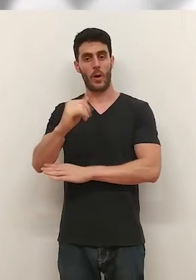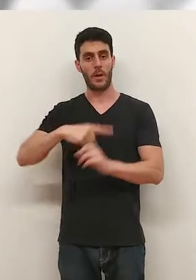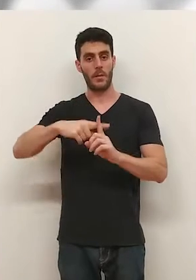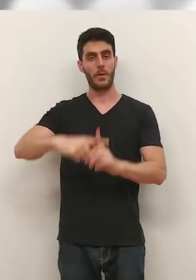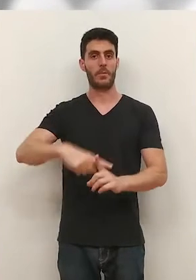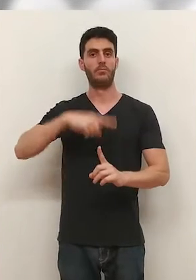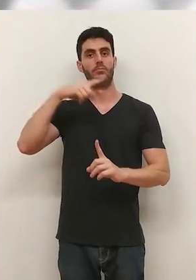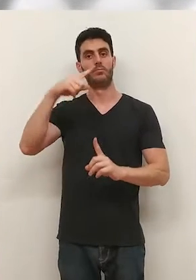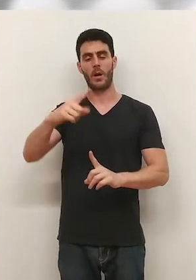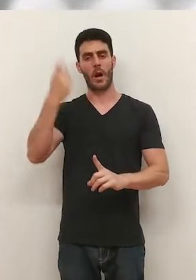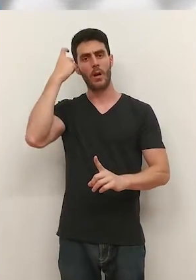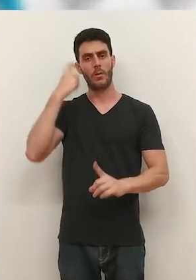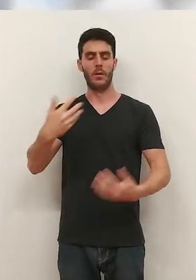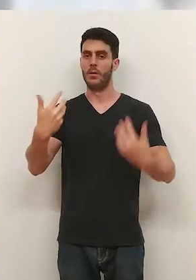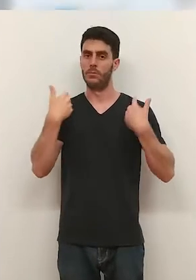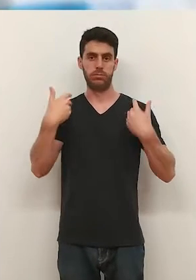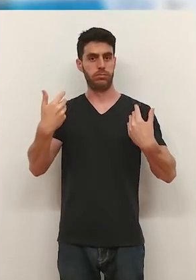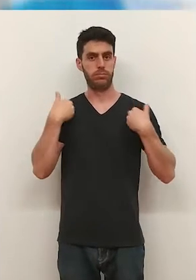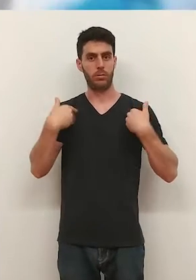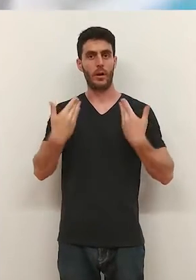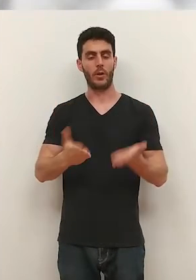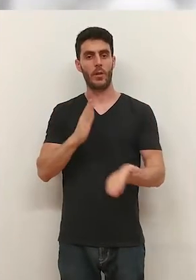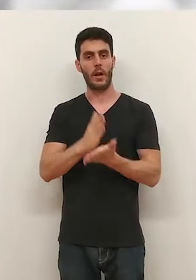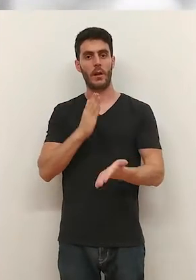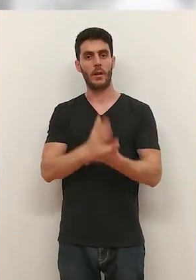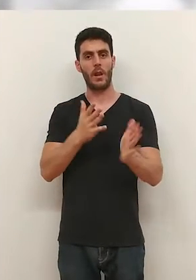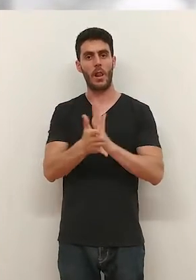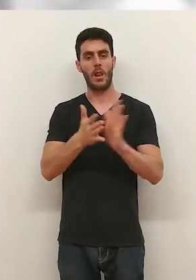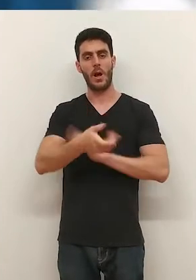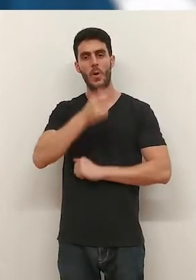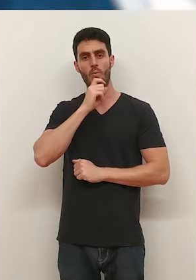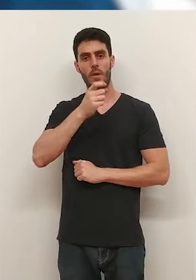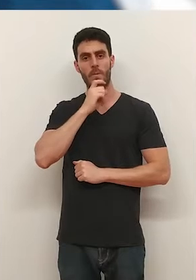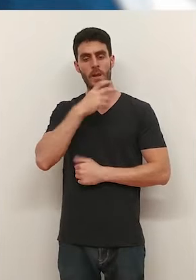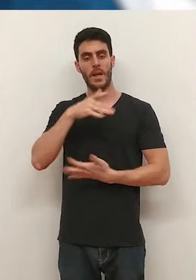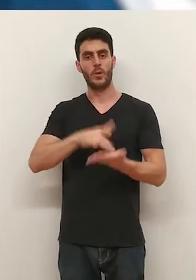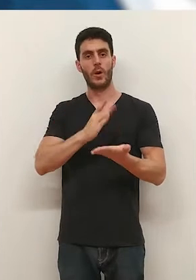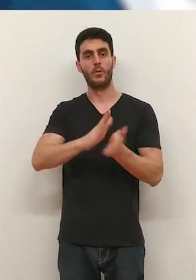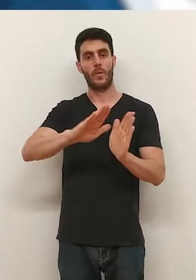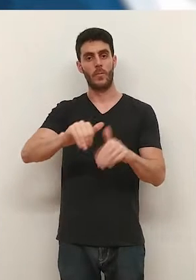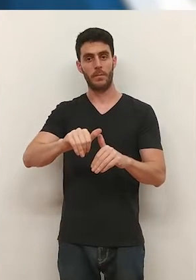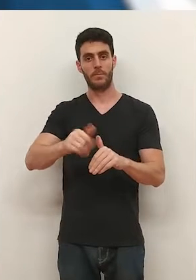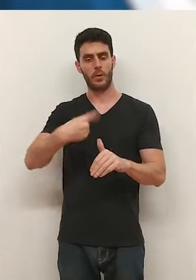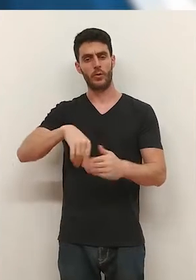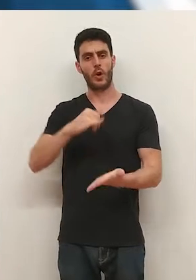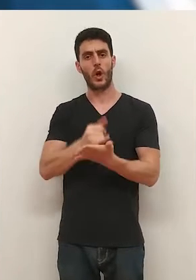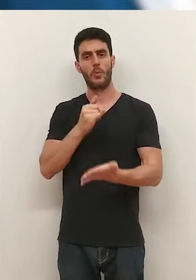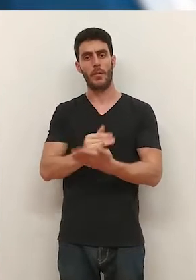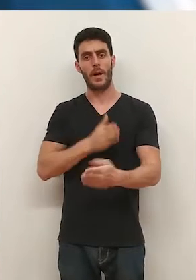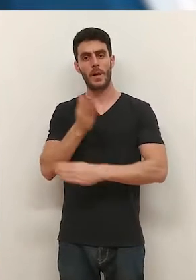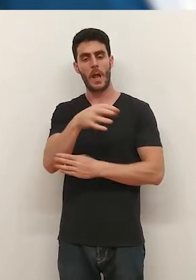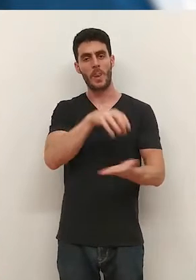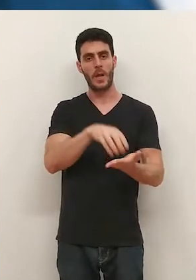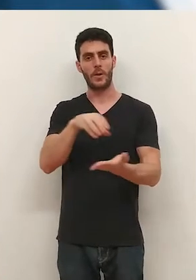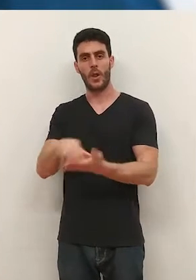institutos. Las altas temperaturas sofocan a los alumnos y así es complicado, muy complicado dar clase en esta recta final de curso. Lo hemos